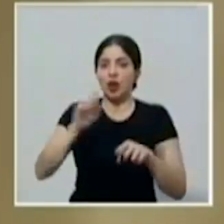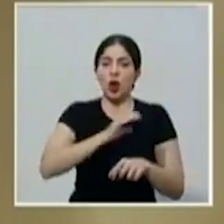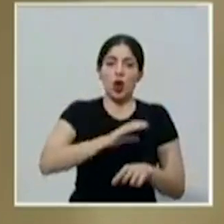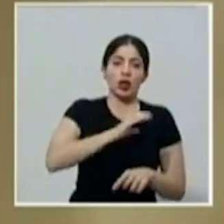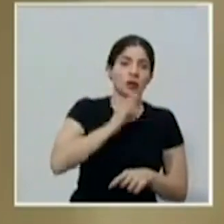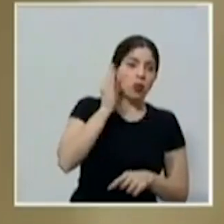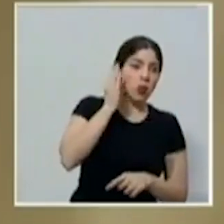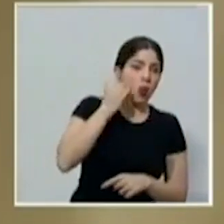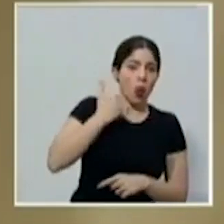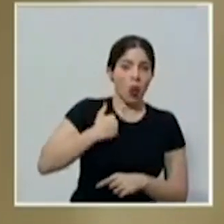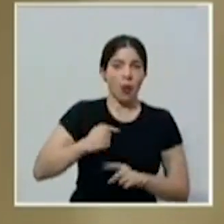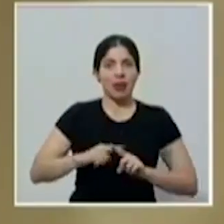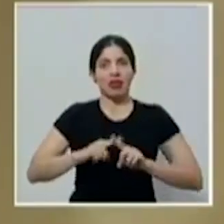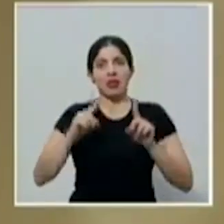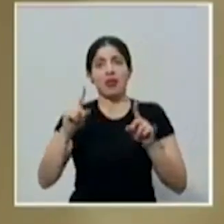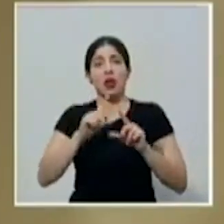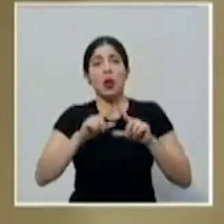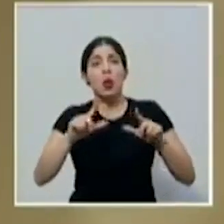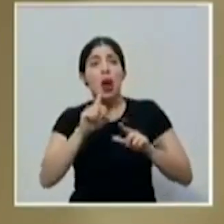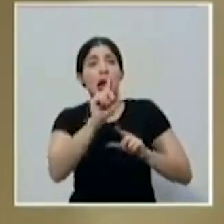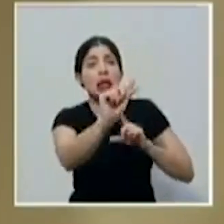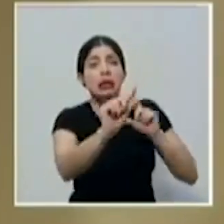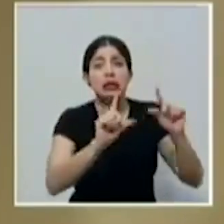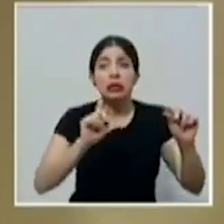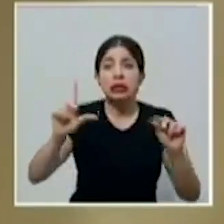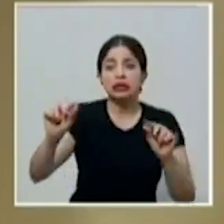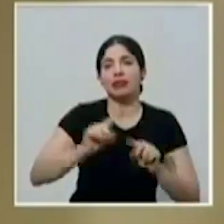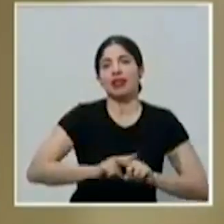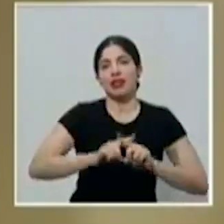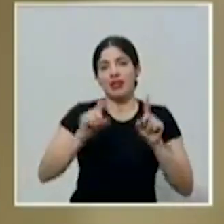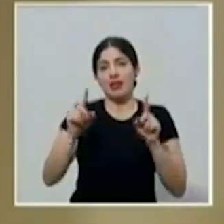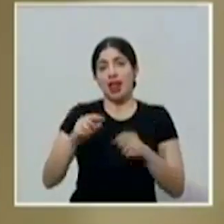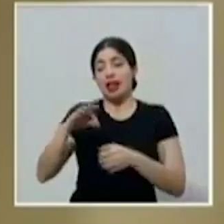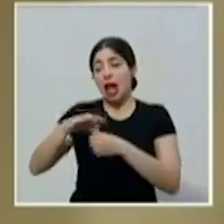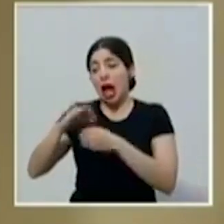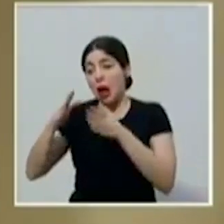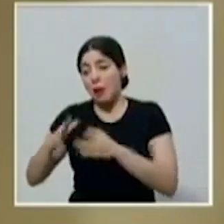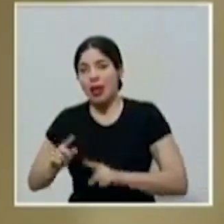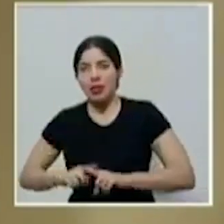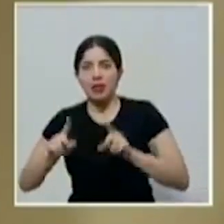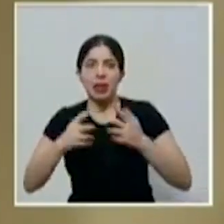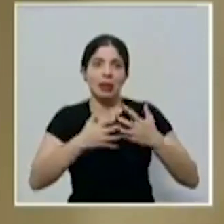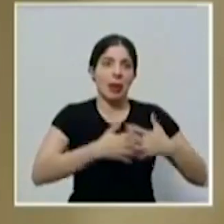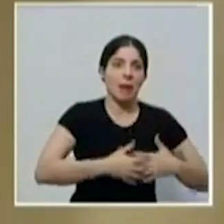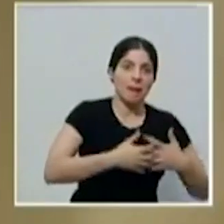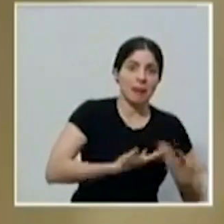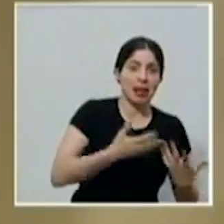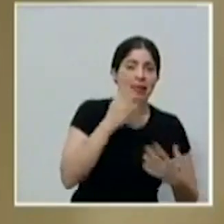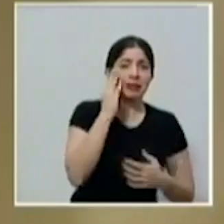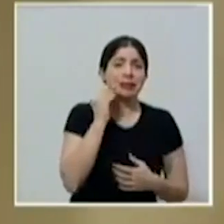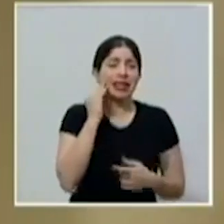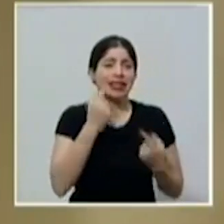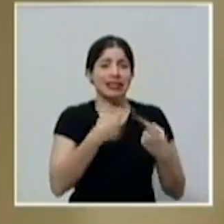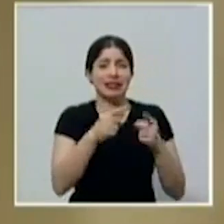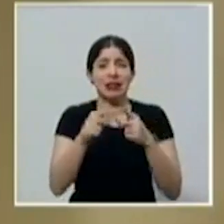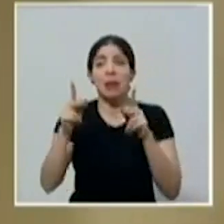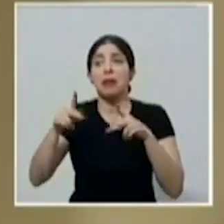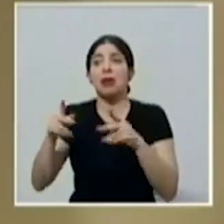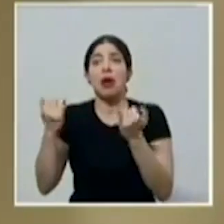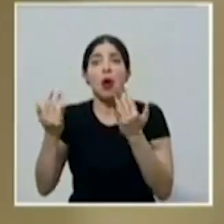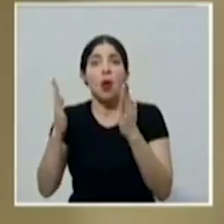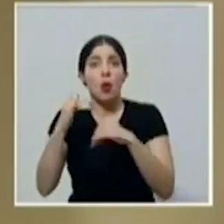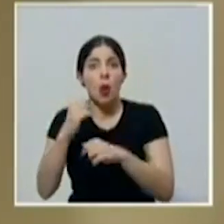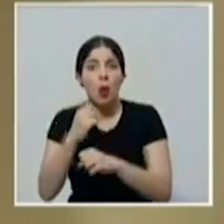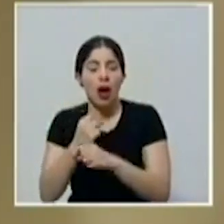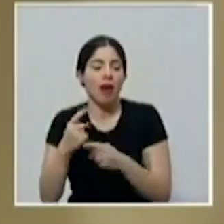hombres, las mujeres, las personas que están en el sector agropecuario, los que están en el sector empresarial, todas aquellas personas que han perdido el empleo.